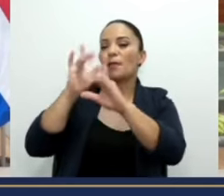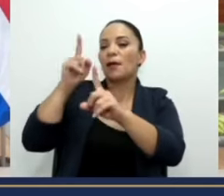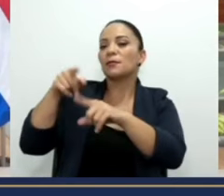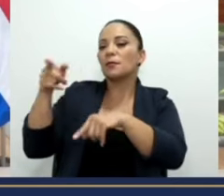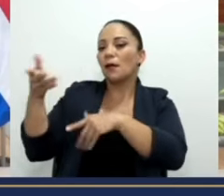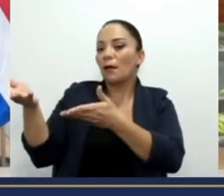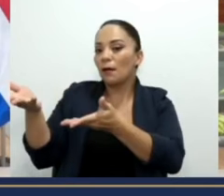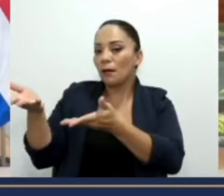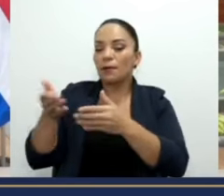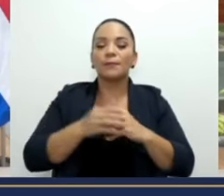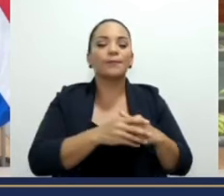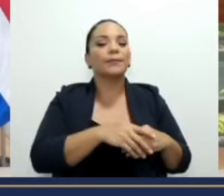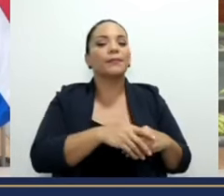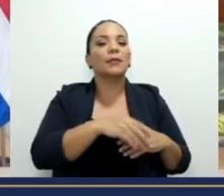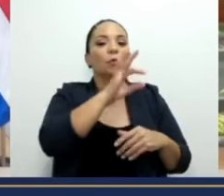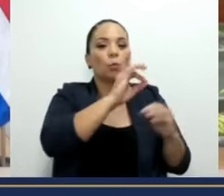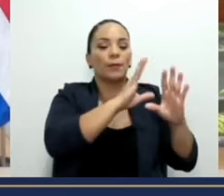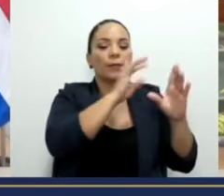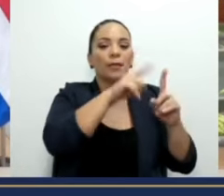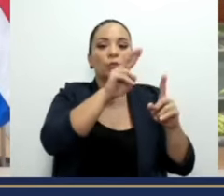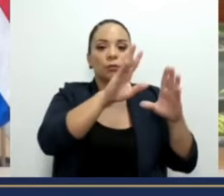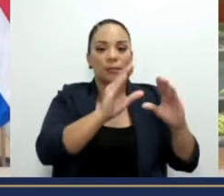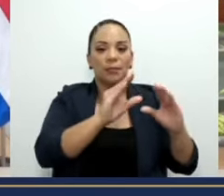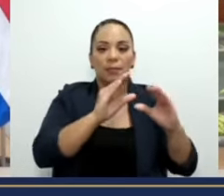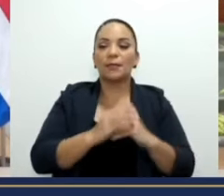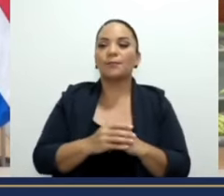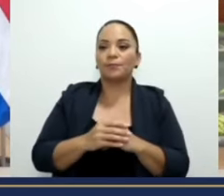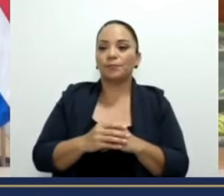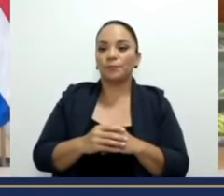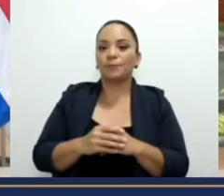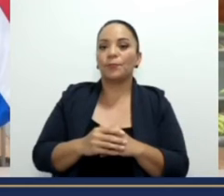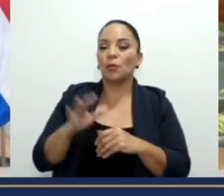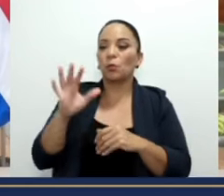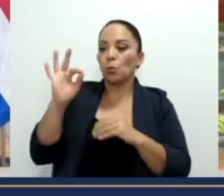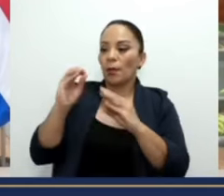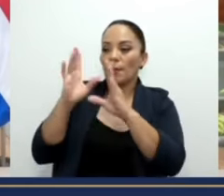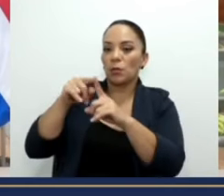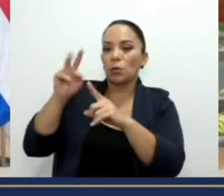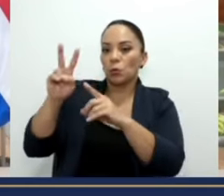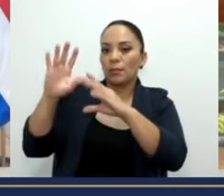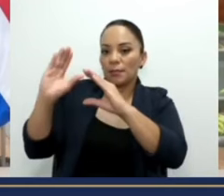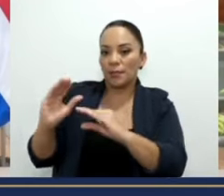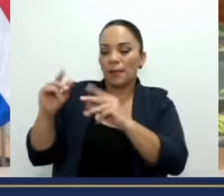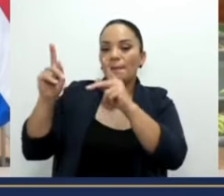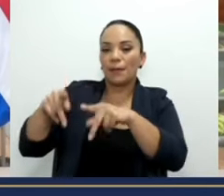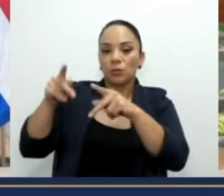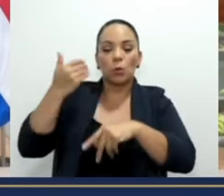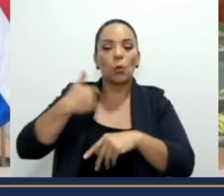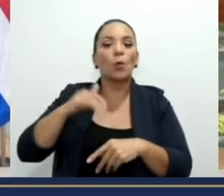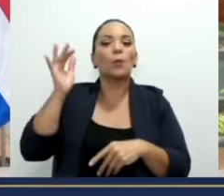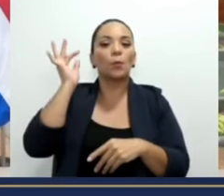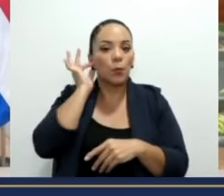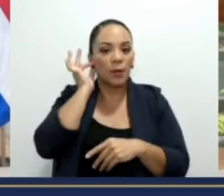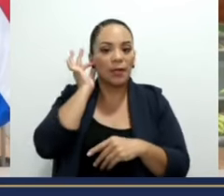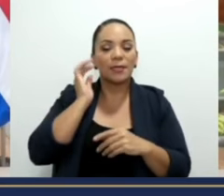9 hasta 2 de la tarde aproximadamente. De 9 a 2 pm, las personas, hombres y mujeres